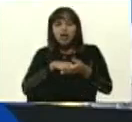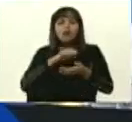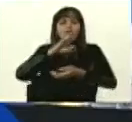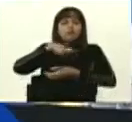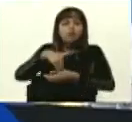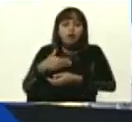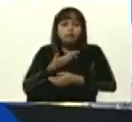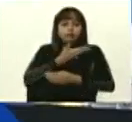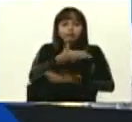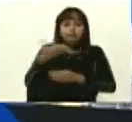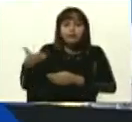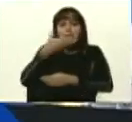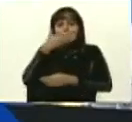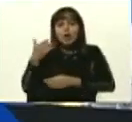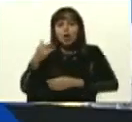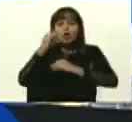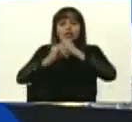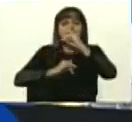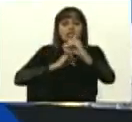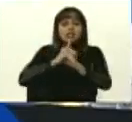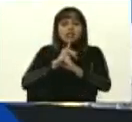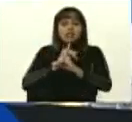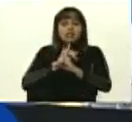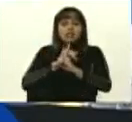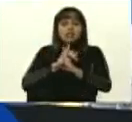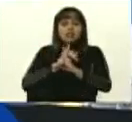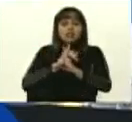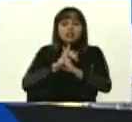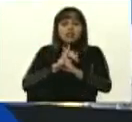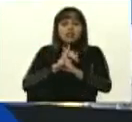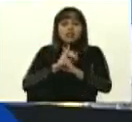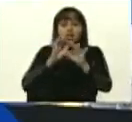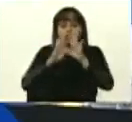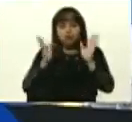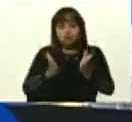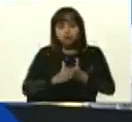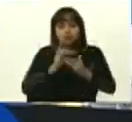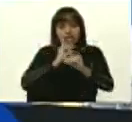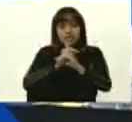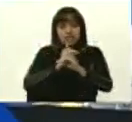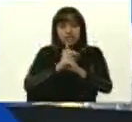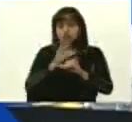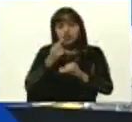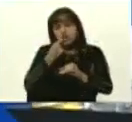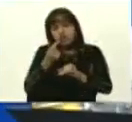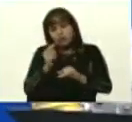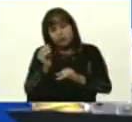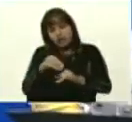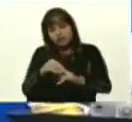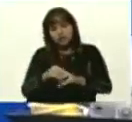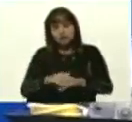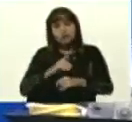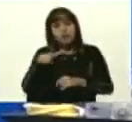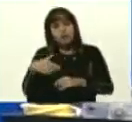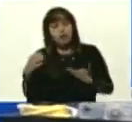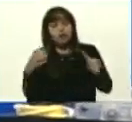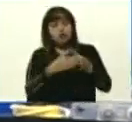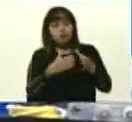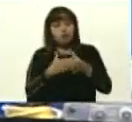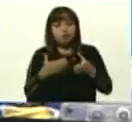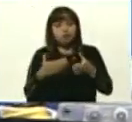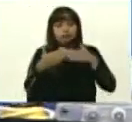el mejor internet del mundo, no digo más, porque uno dice cosas y vienen los terroristas,